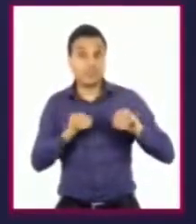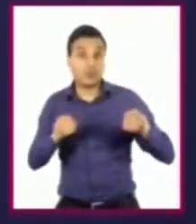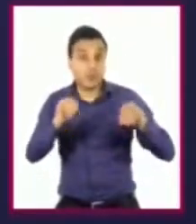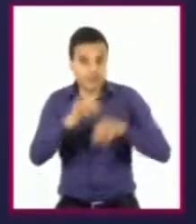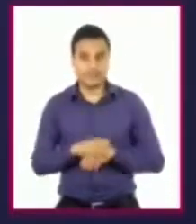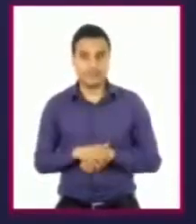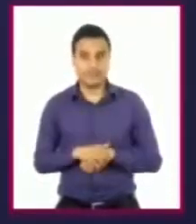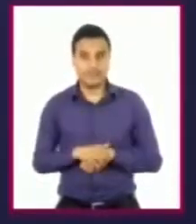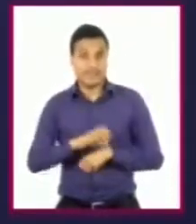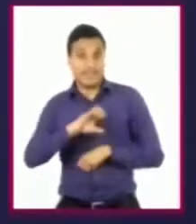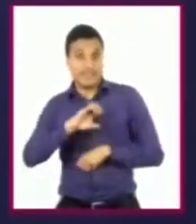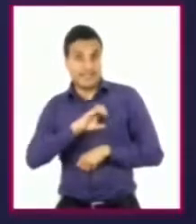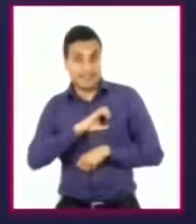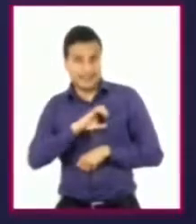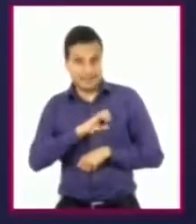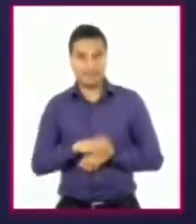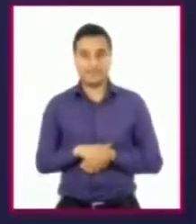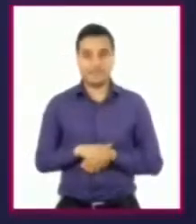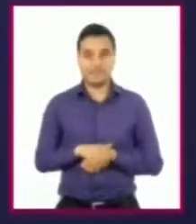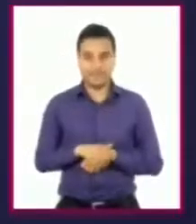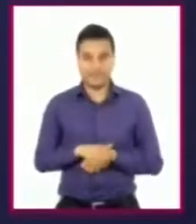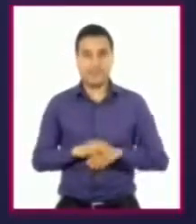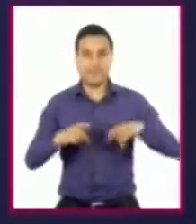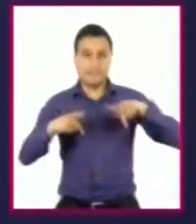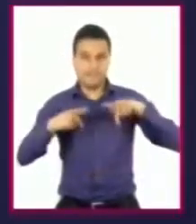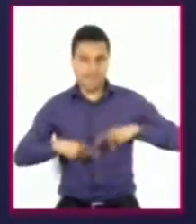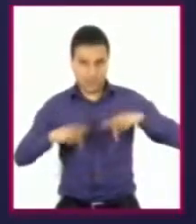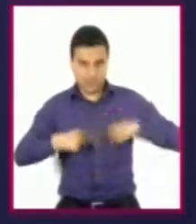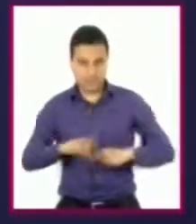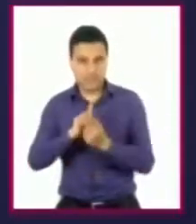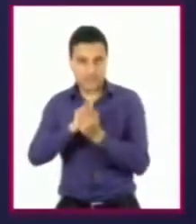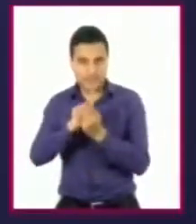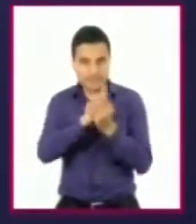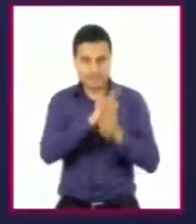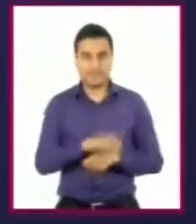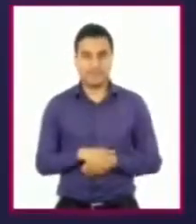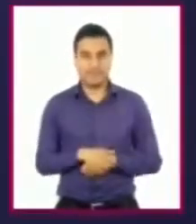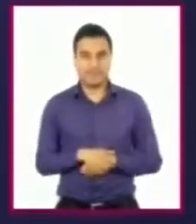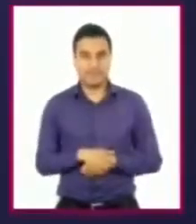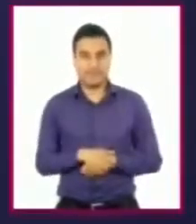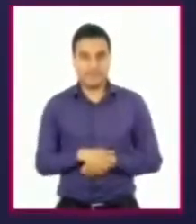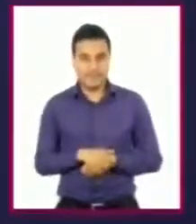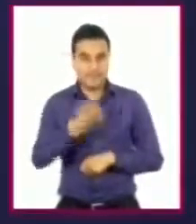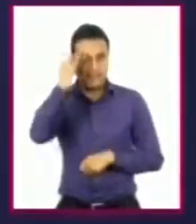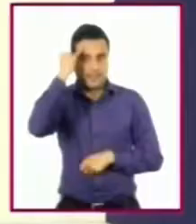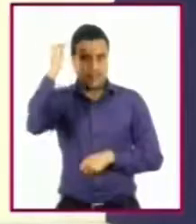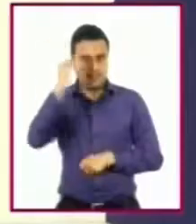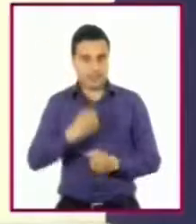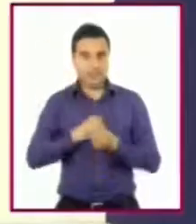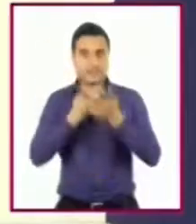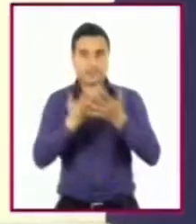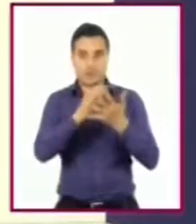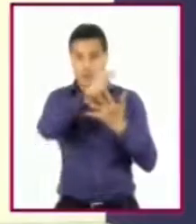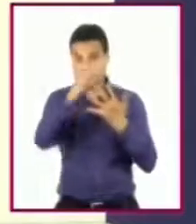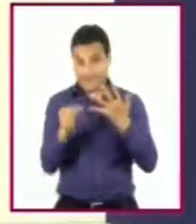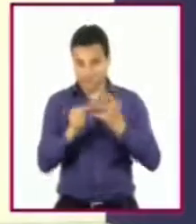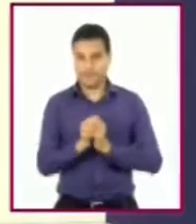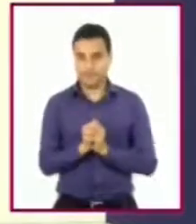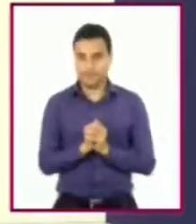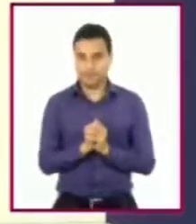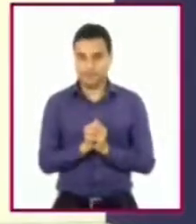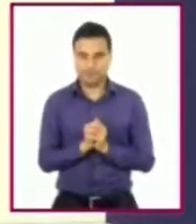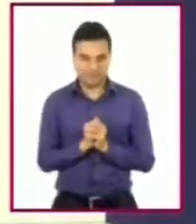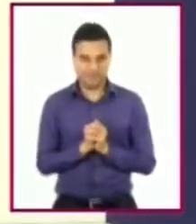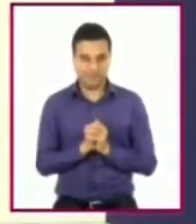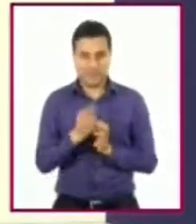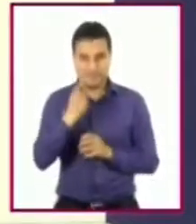afectivas, la interacción con otras personas y la expresión de las ideas. Como ven